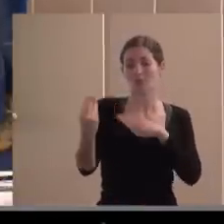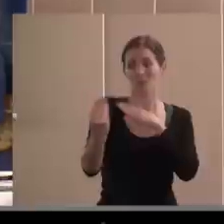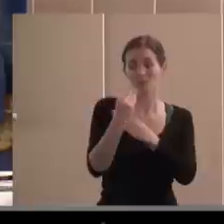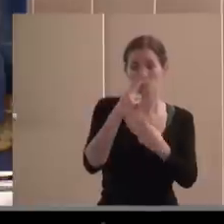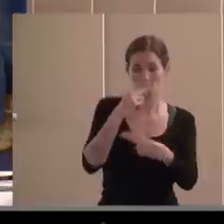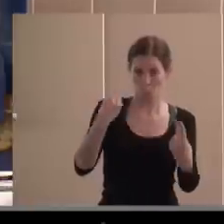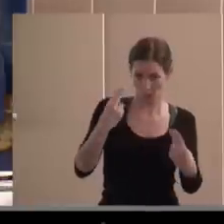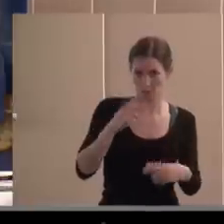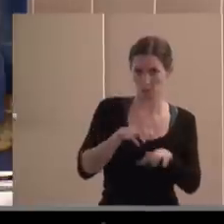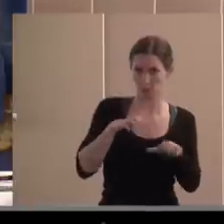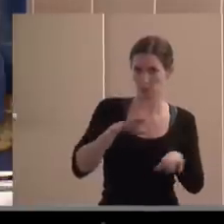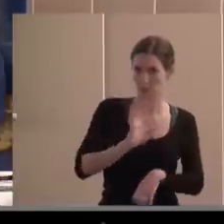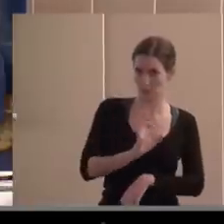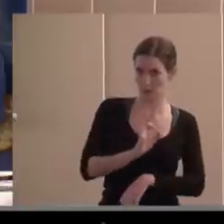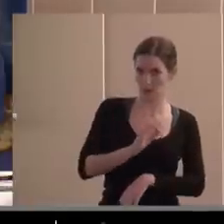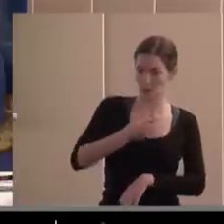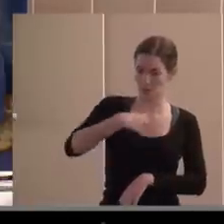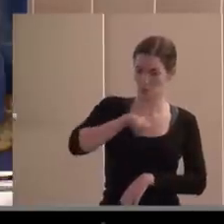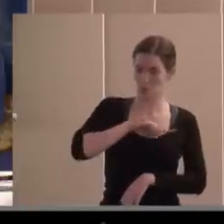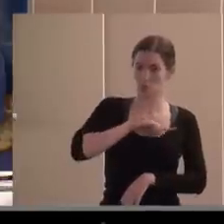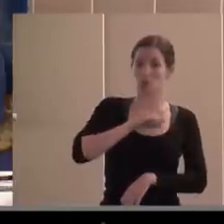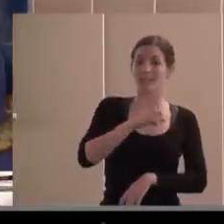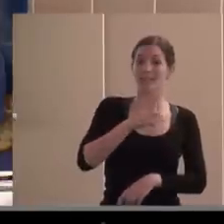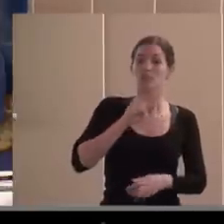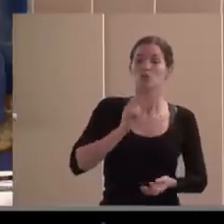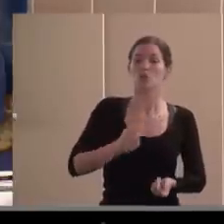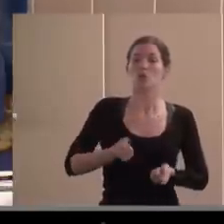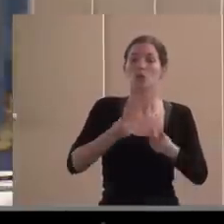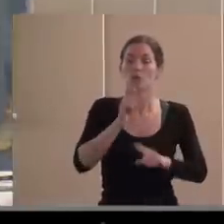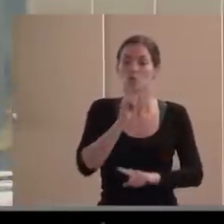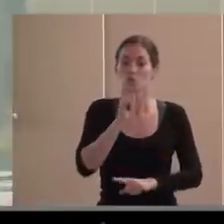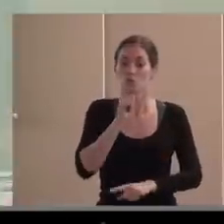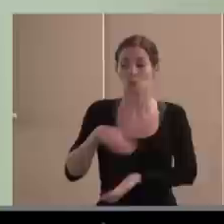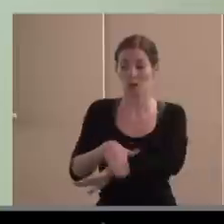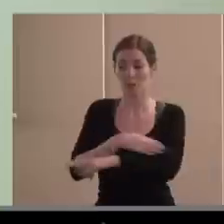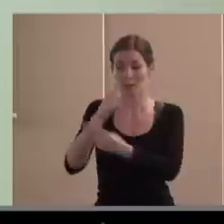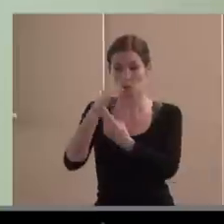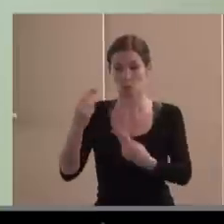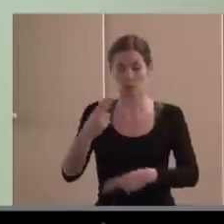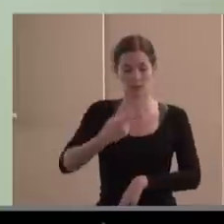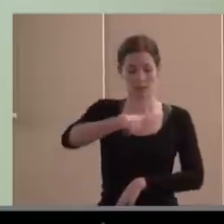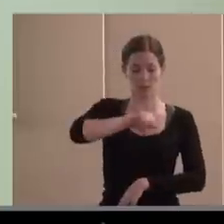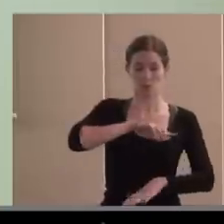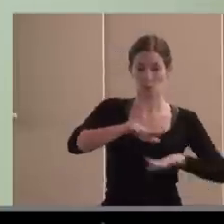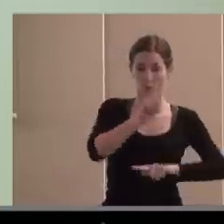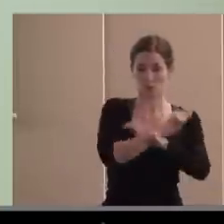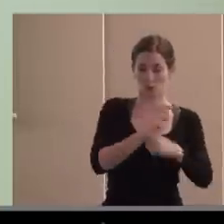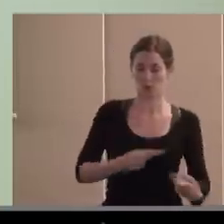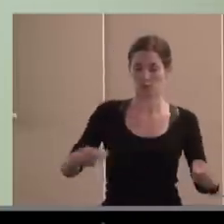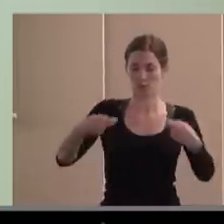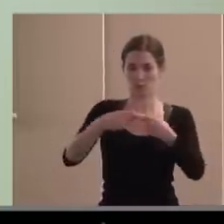prestamos por delegación, por acuerdo, en concierto con las administraciones. Aquí creo que no hay una